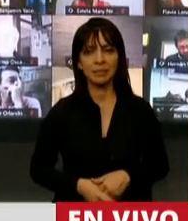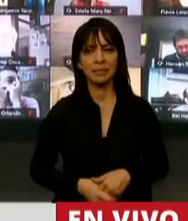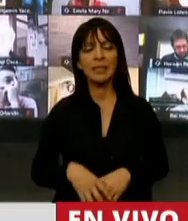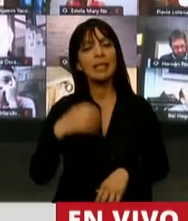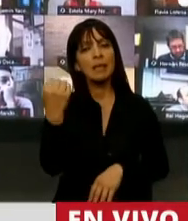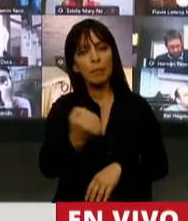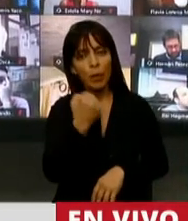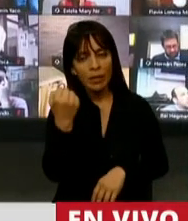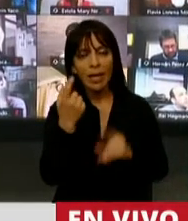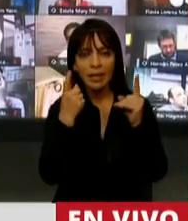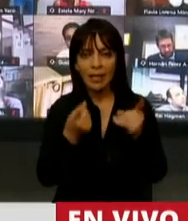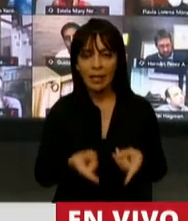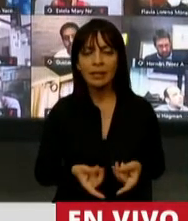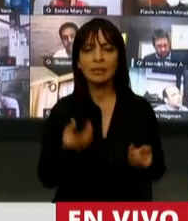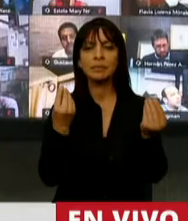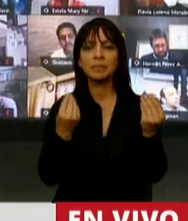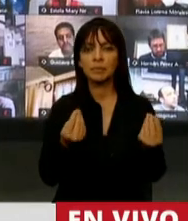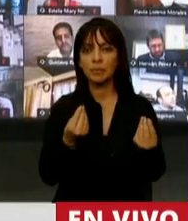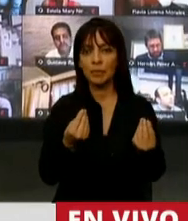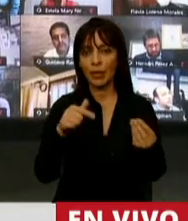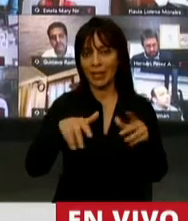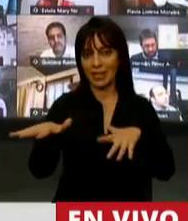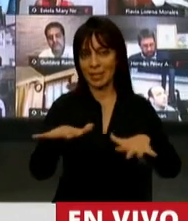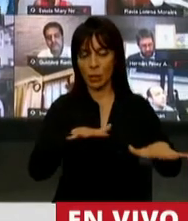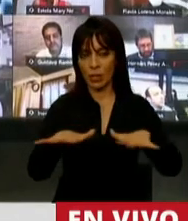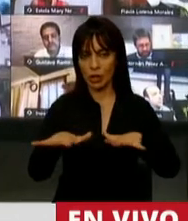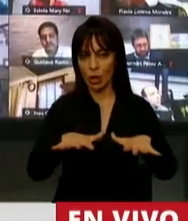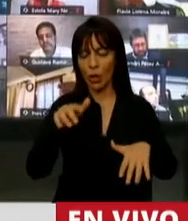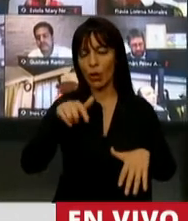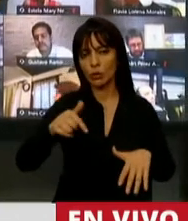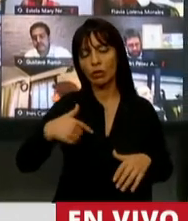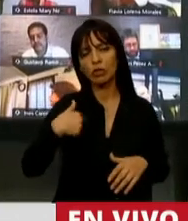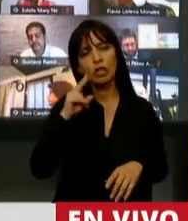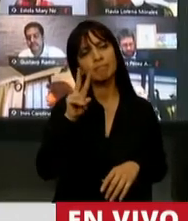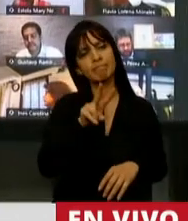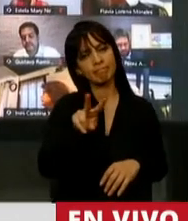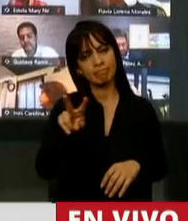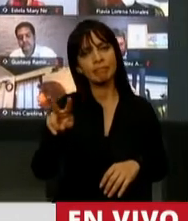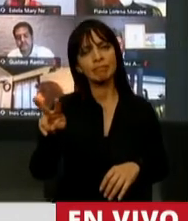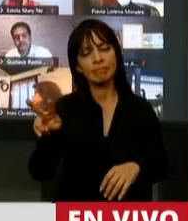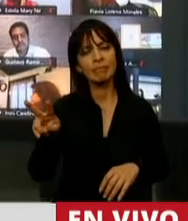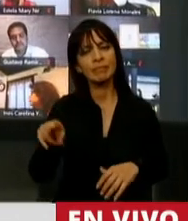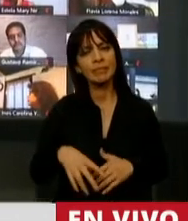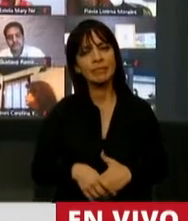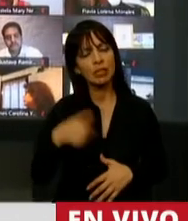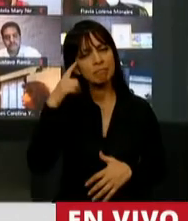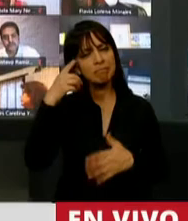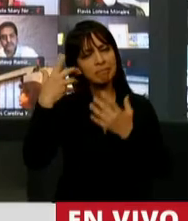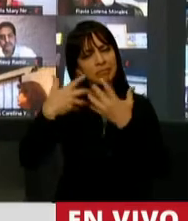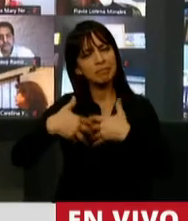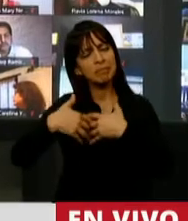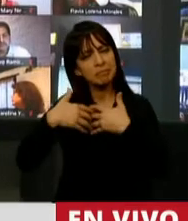trascendente también porque en este contexto que hoy escuchábamos, veía con